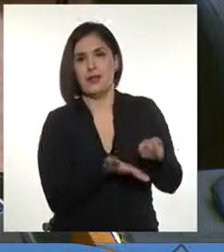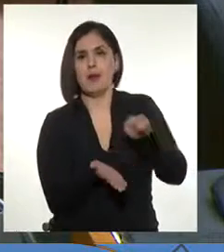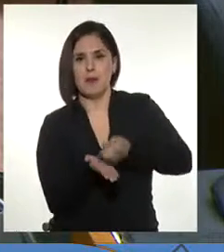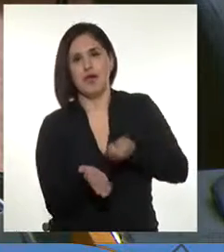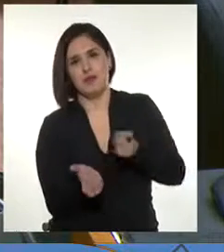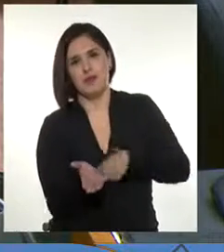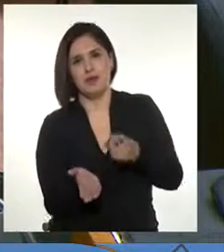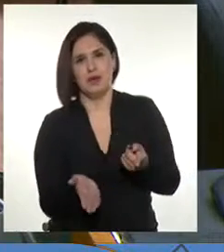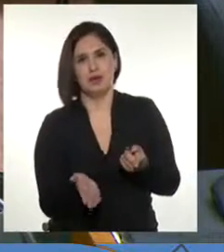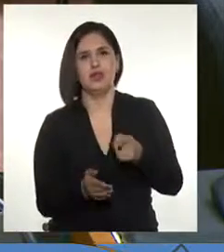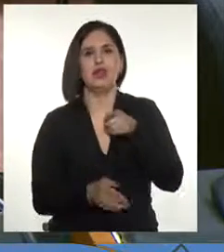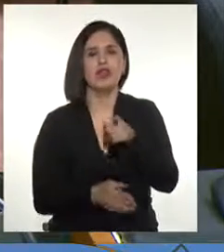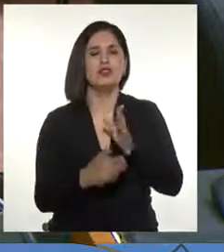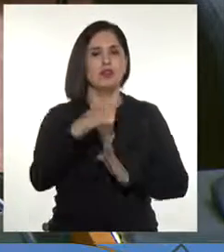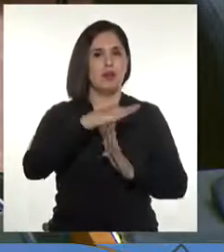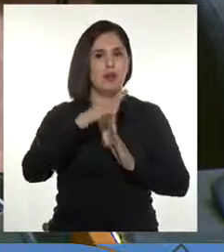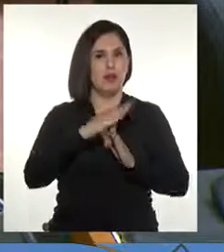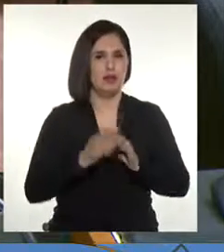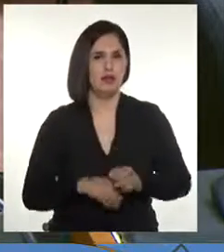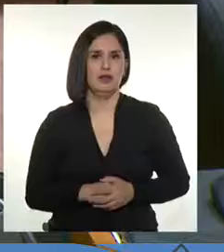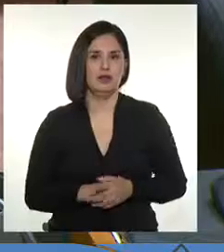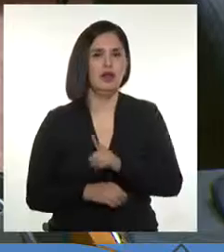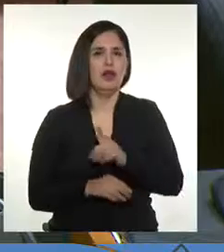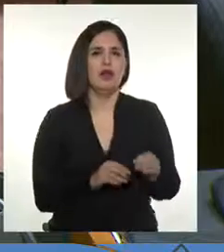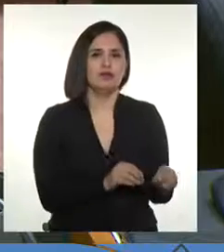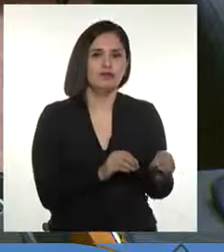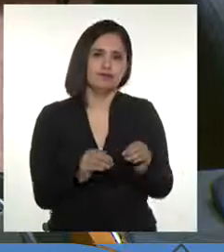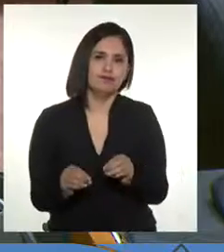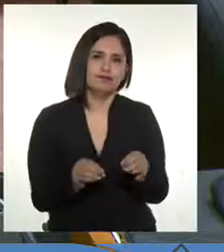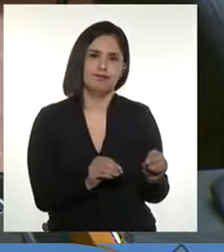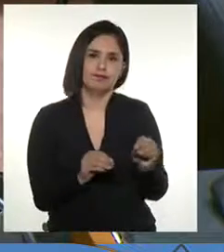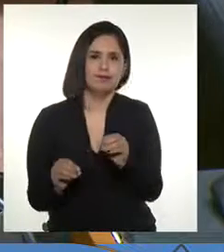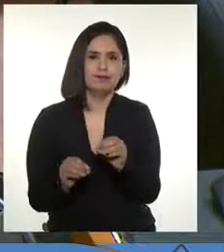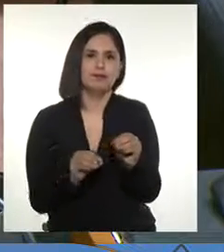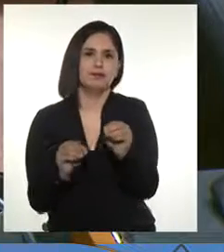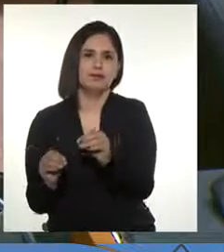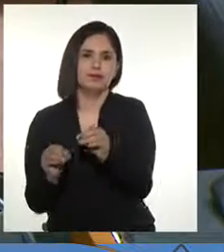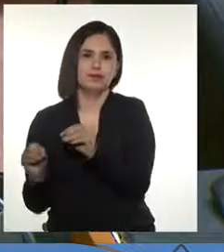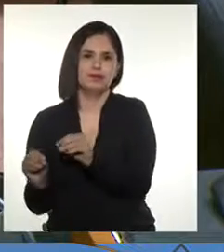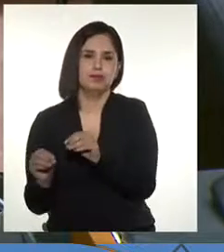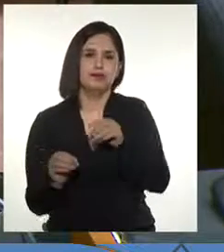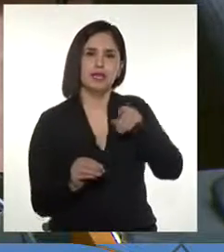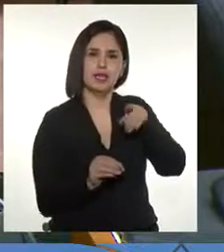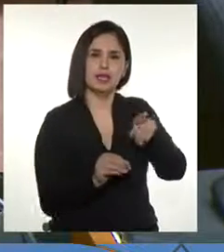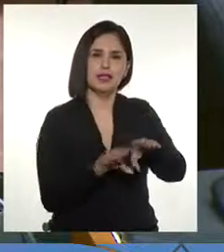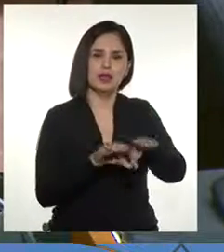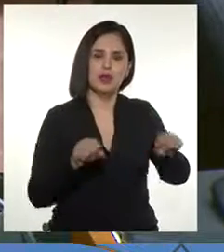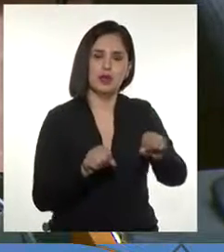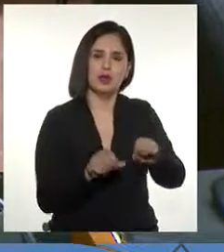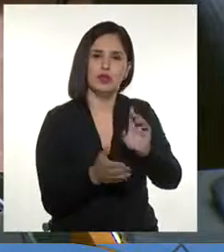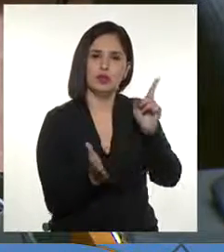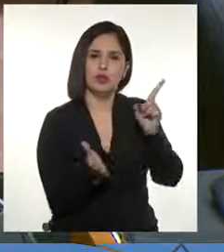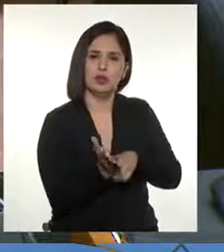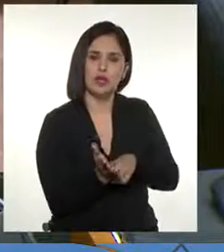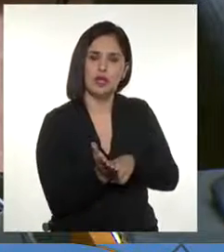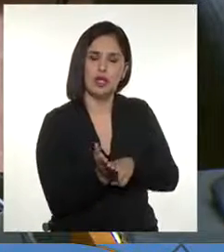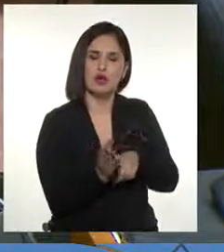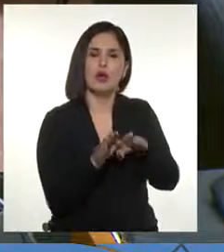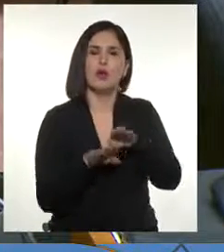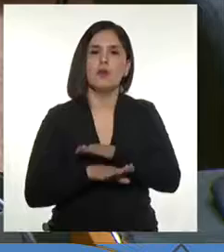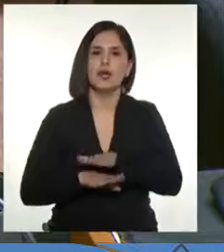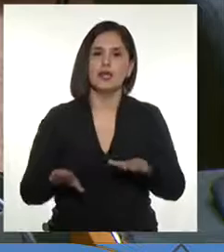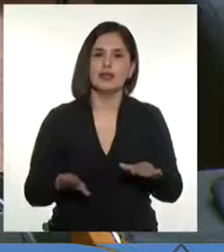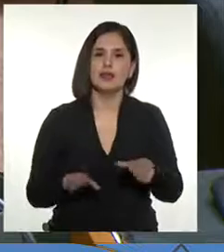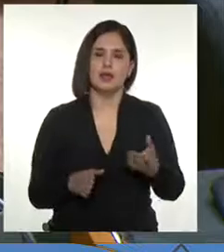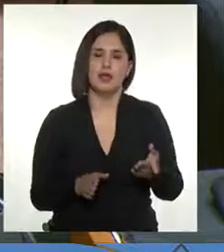una asignatura pendiente en el país. No dilatemos la concreción de esa parte del acuerdo tributario para terminar con